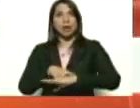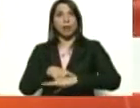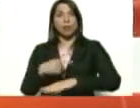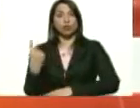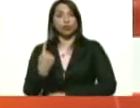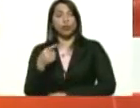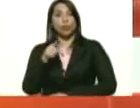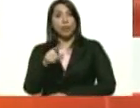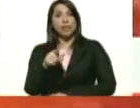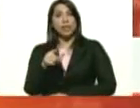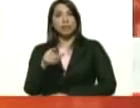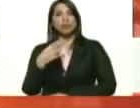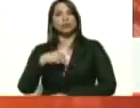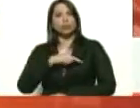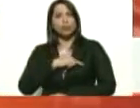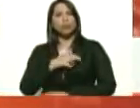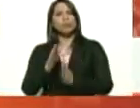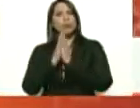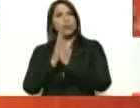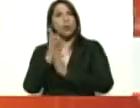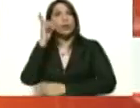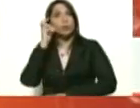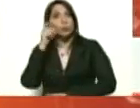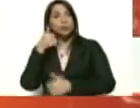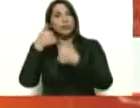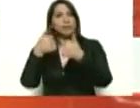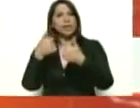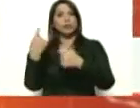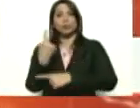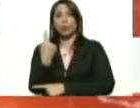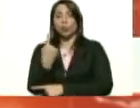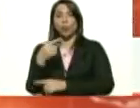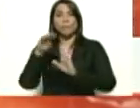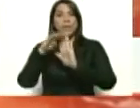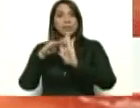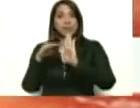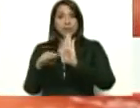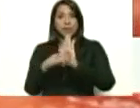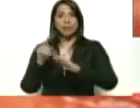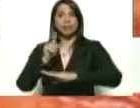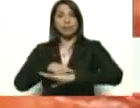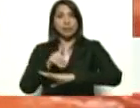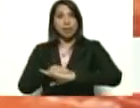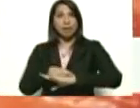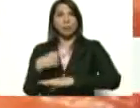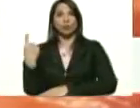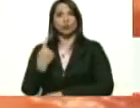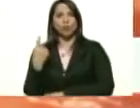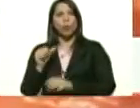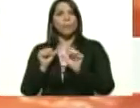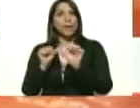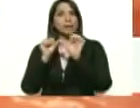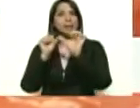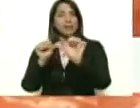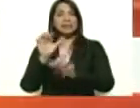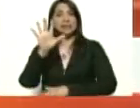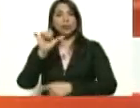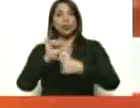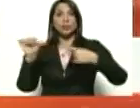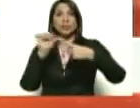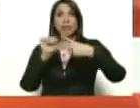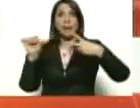oídos, escuchen por favor bien, no solo haber tomado una medida a tiempo, no solo haber mantenido estas cinco semanas